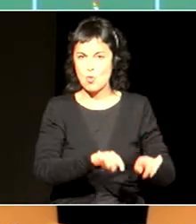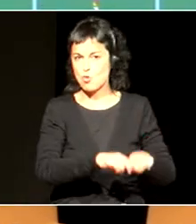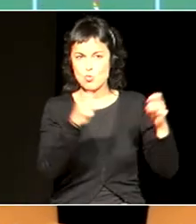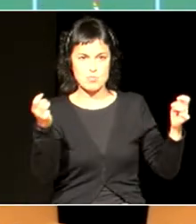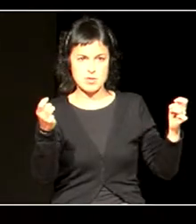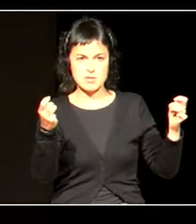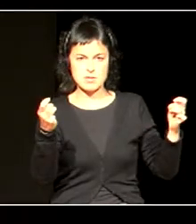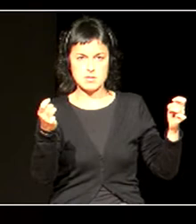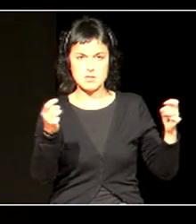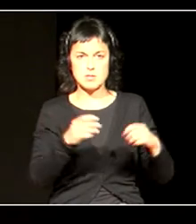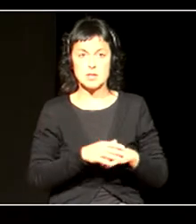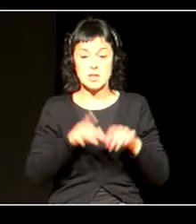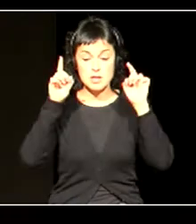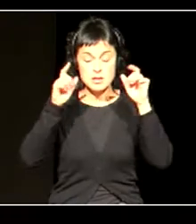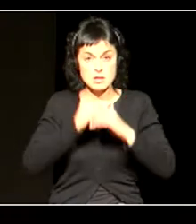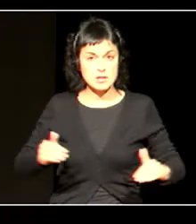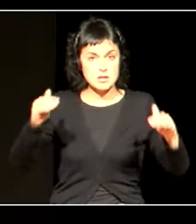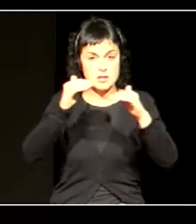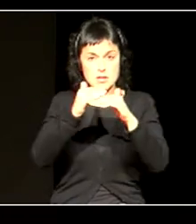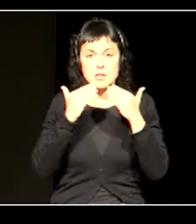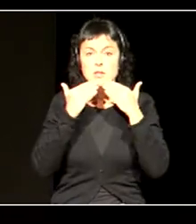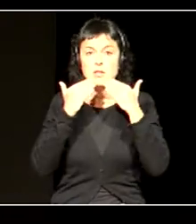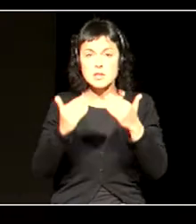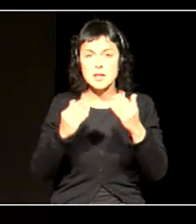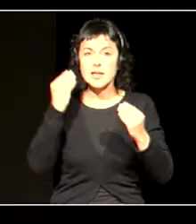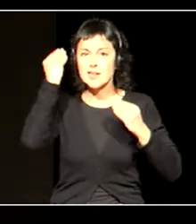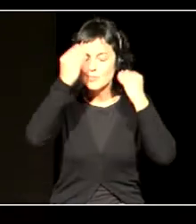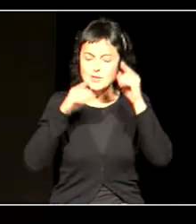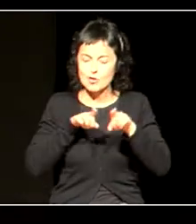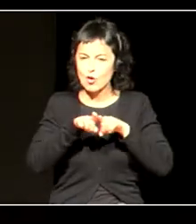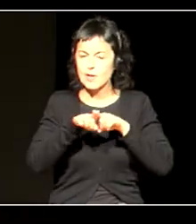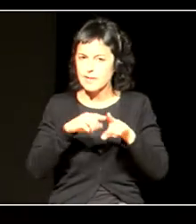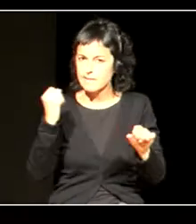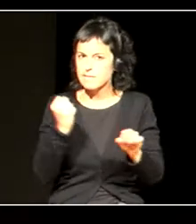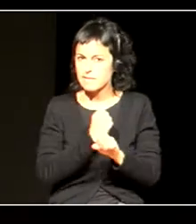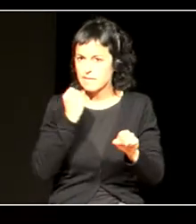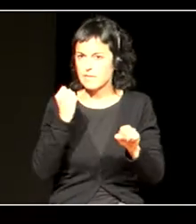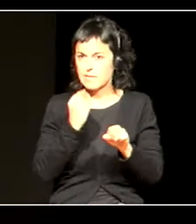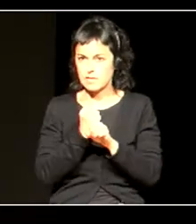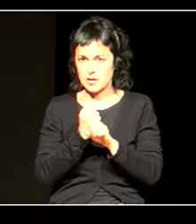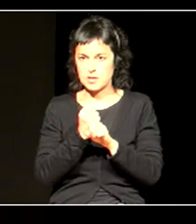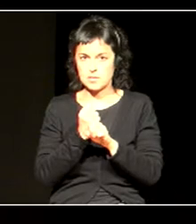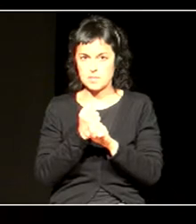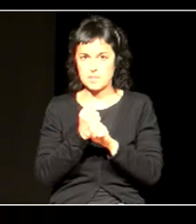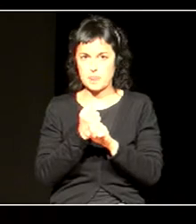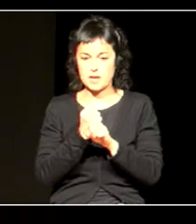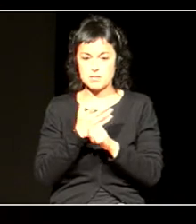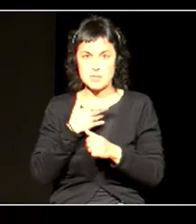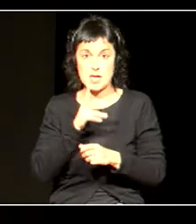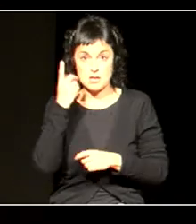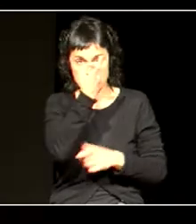Eskidetzaren bitartez, pentsamendu kritikoa lantzen dugu ikasleen artean, seksismoaren aurrean.